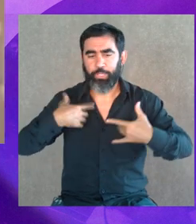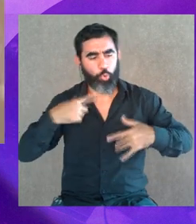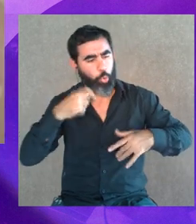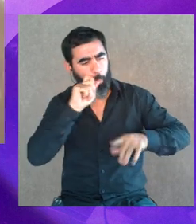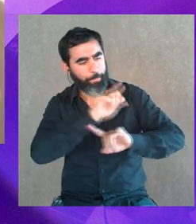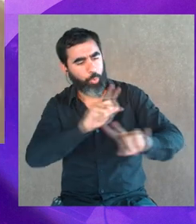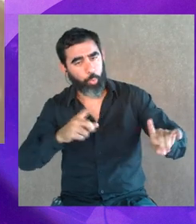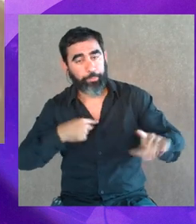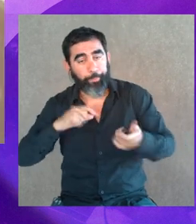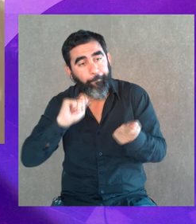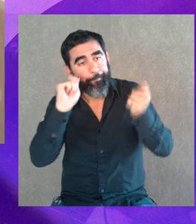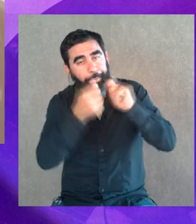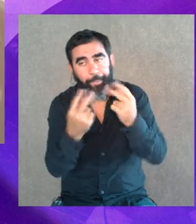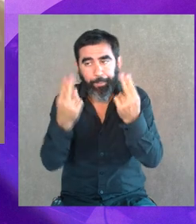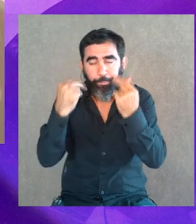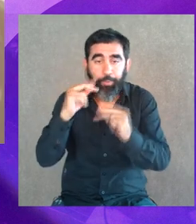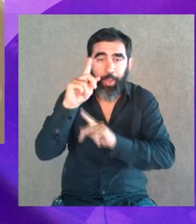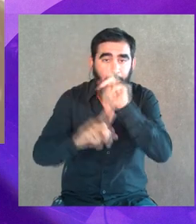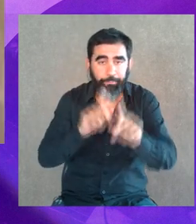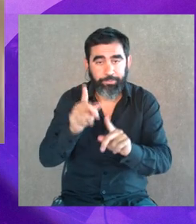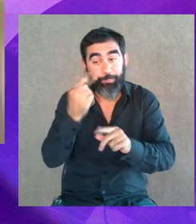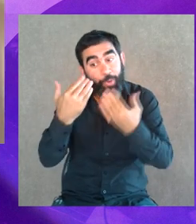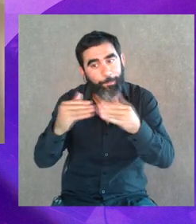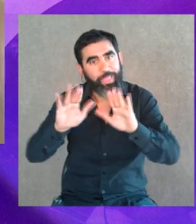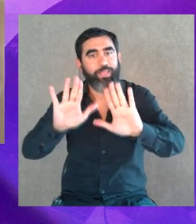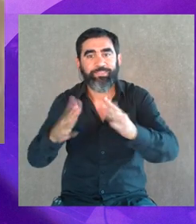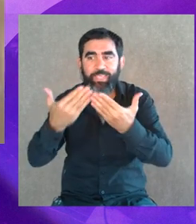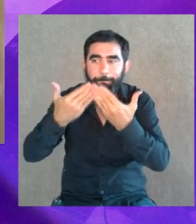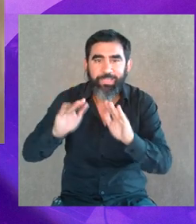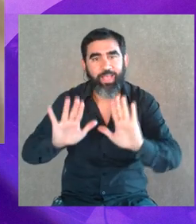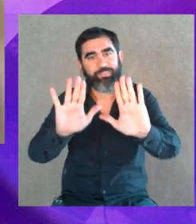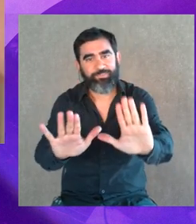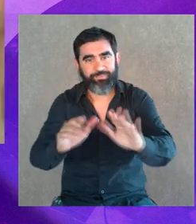tengo que poner, lo que no, lo que puedo, lo que no. Empieza por ahí. Claro.